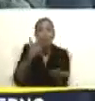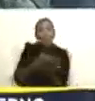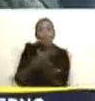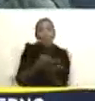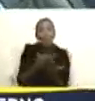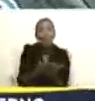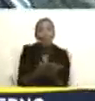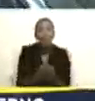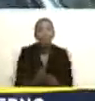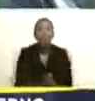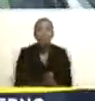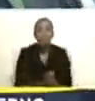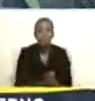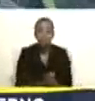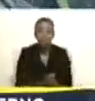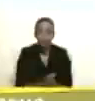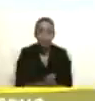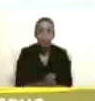Novena propuesta.